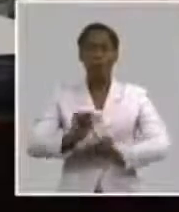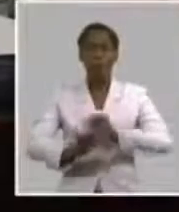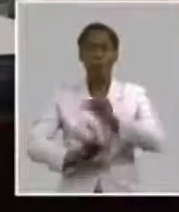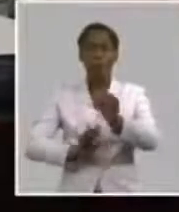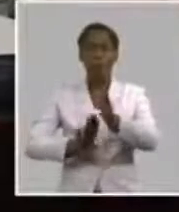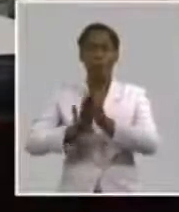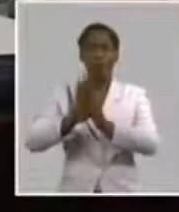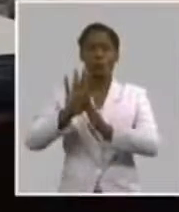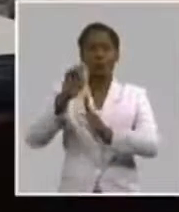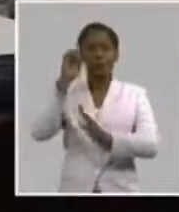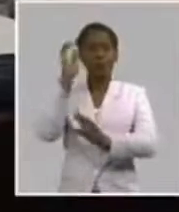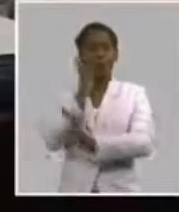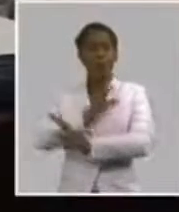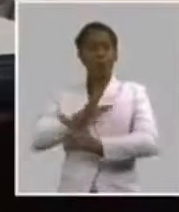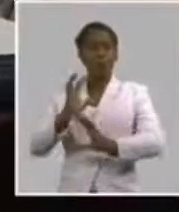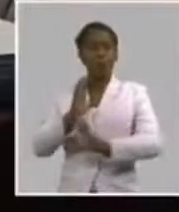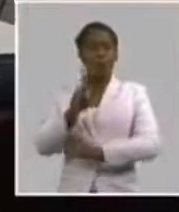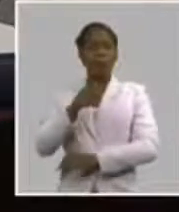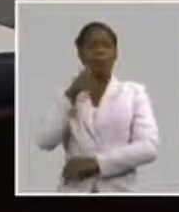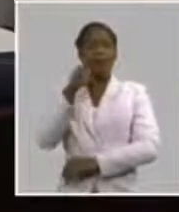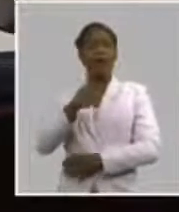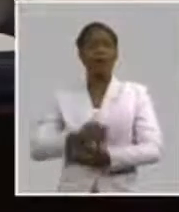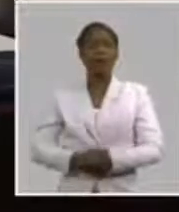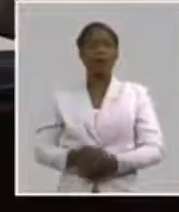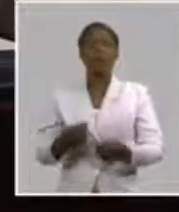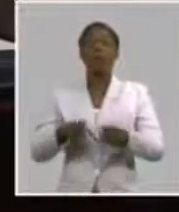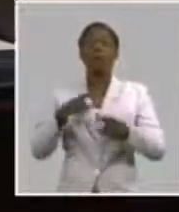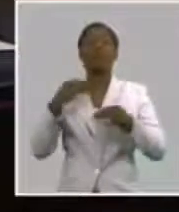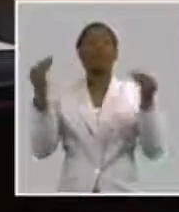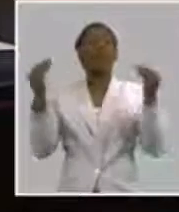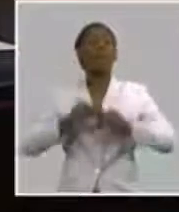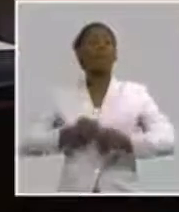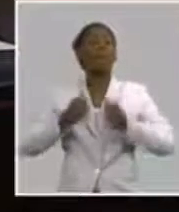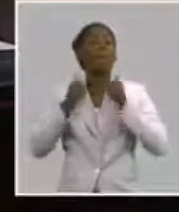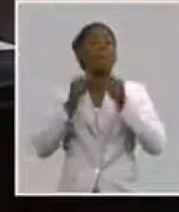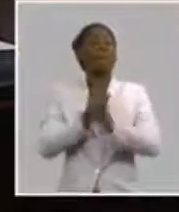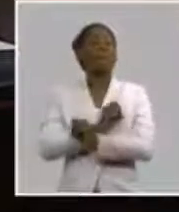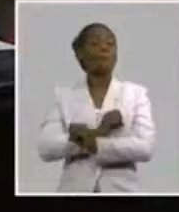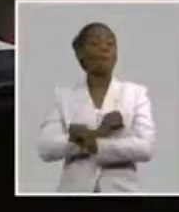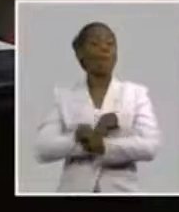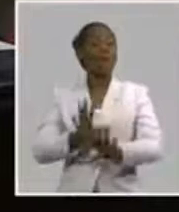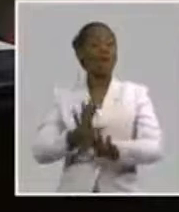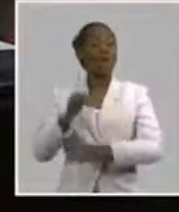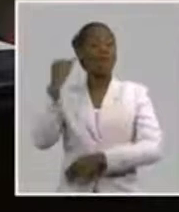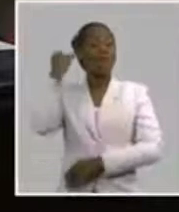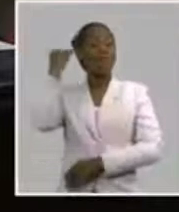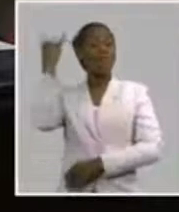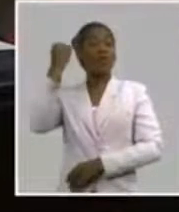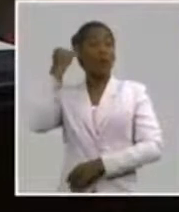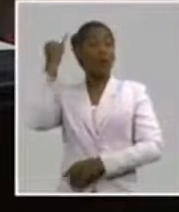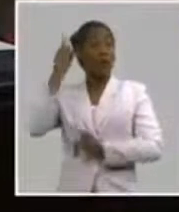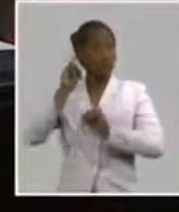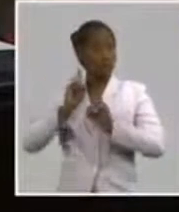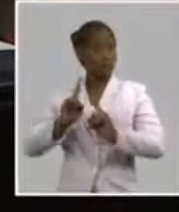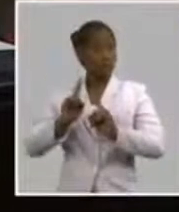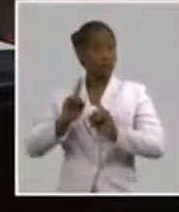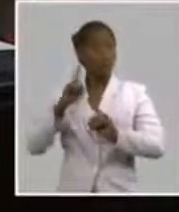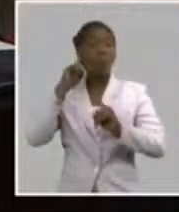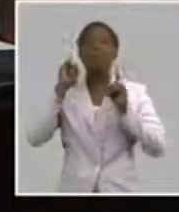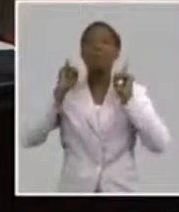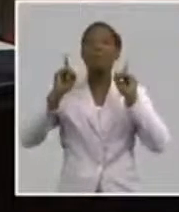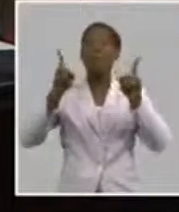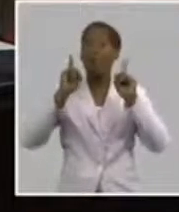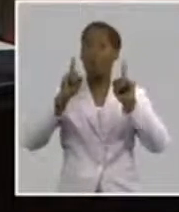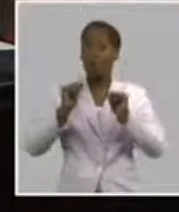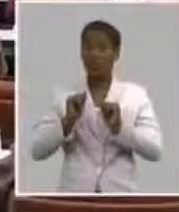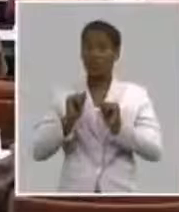Tienen que, ante todo, tener un enfoque ideológico, un enfoque político y un enfoque social de los problemas. Y yo diría más un enfoque medioambiental también, porque